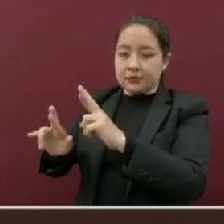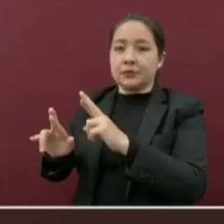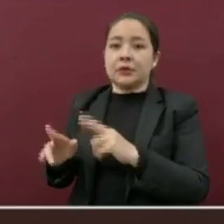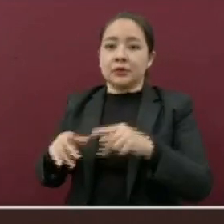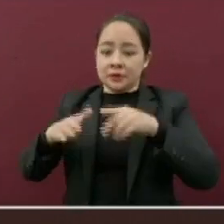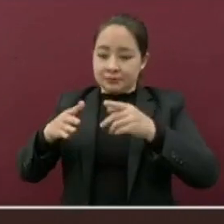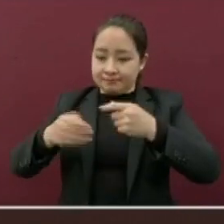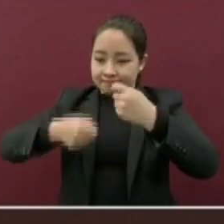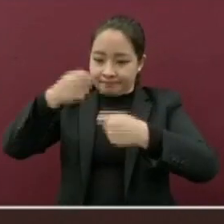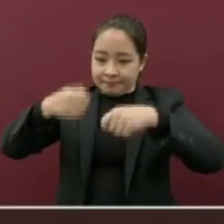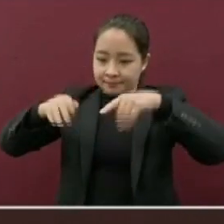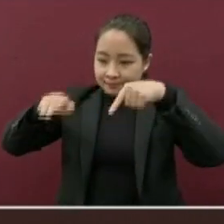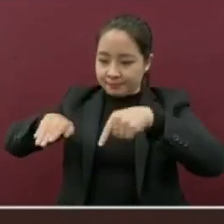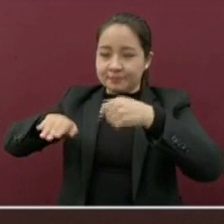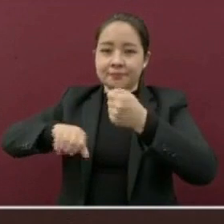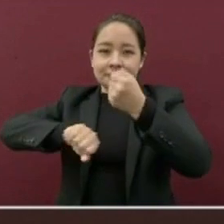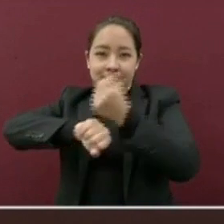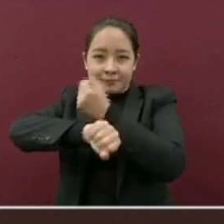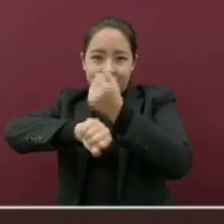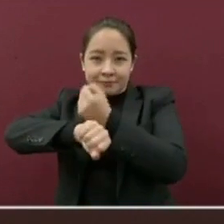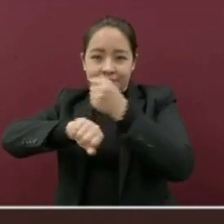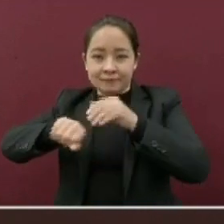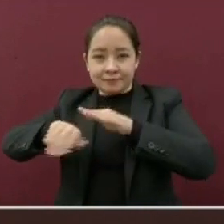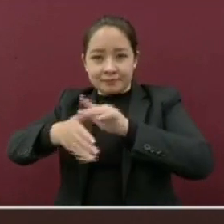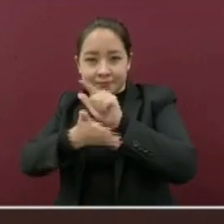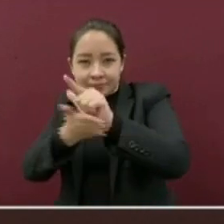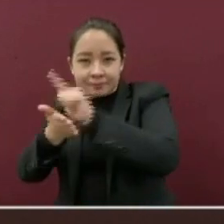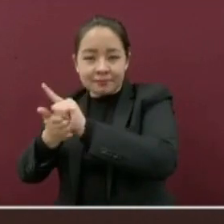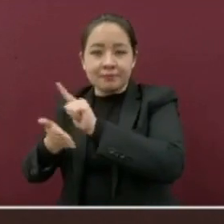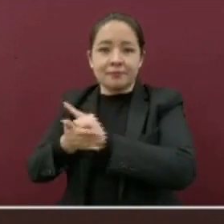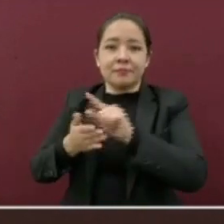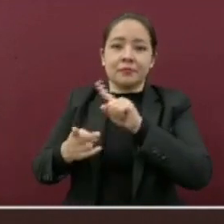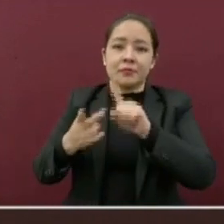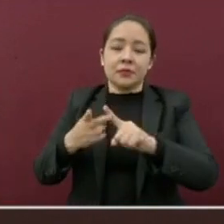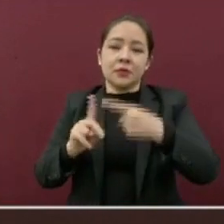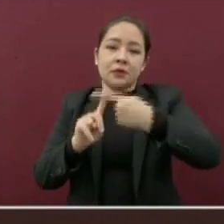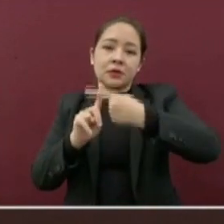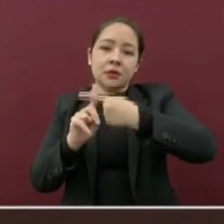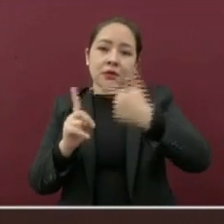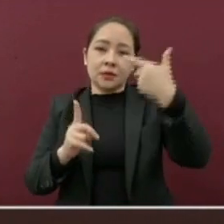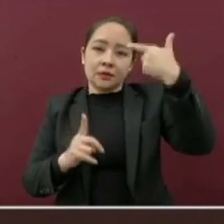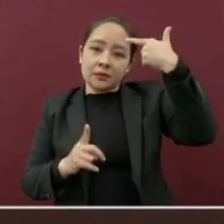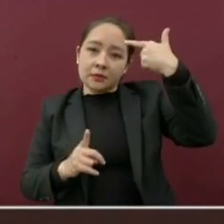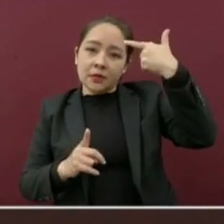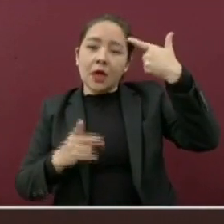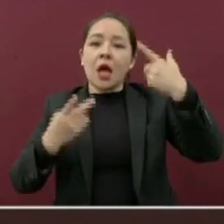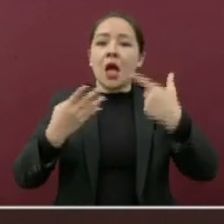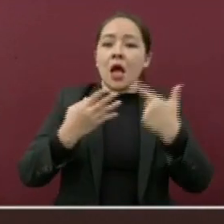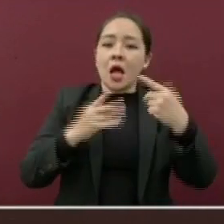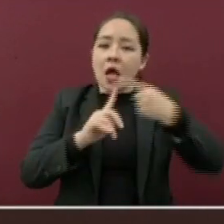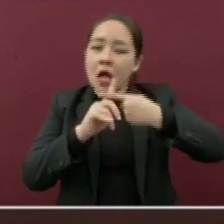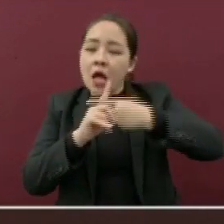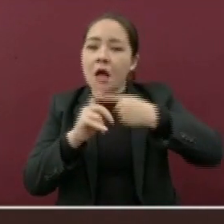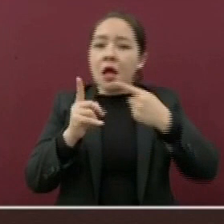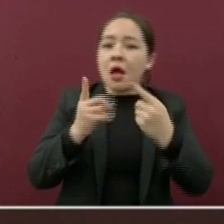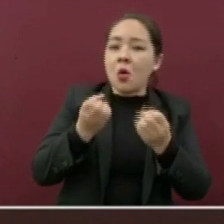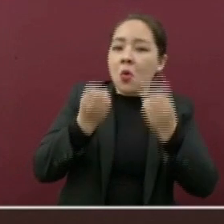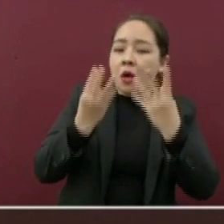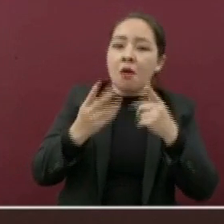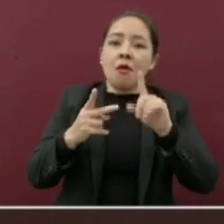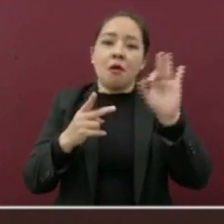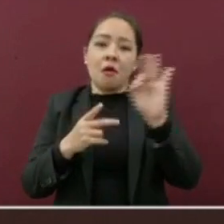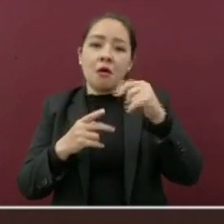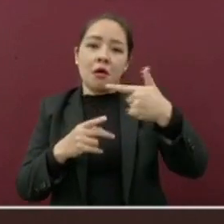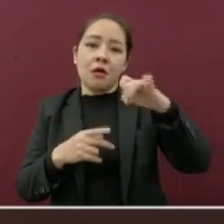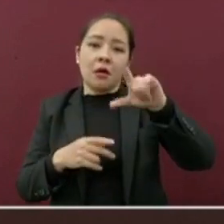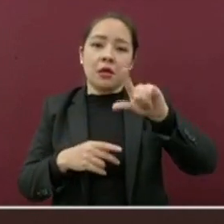tapete sanitario, la toma de la temperatura y el gel antibacterial. Si al lugar que usted llega no